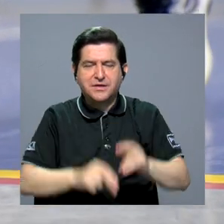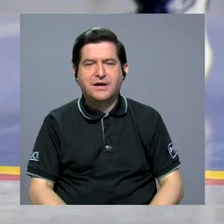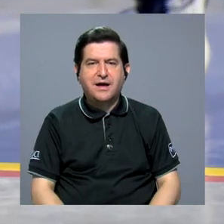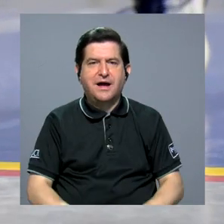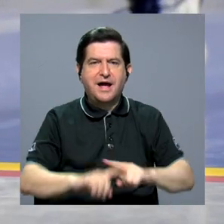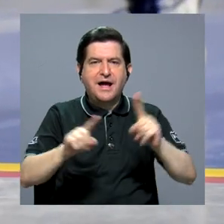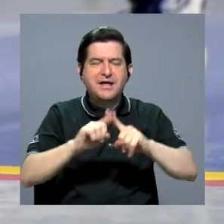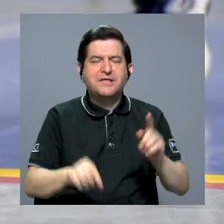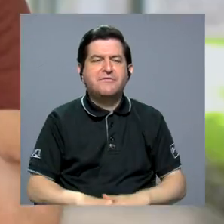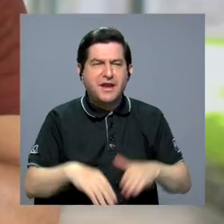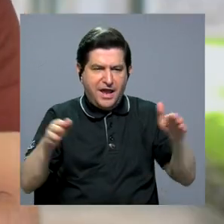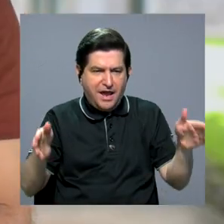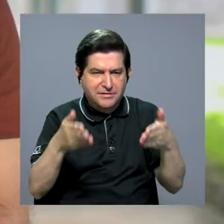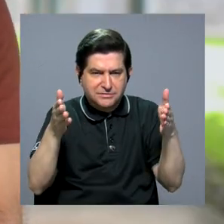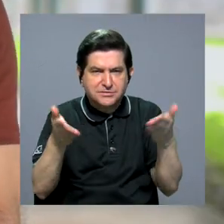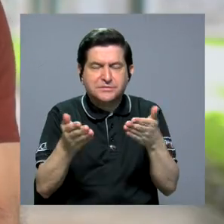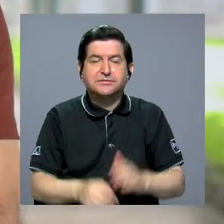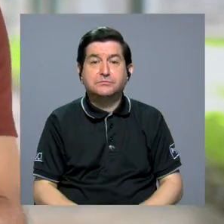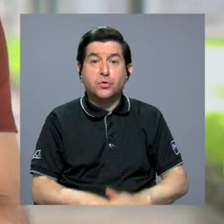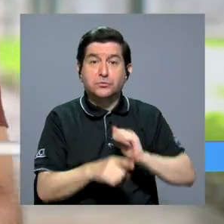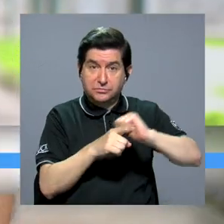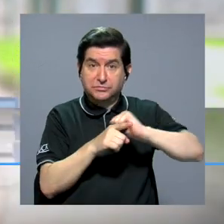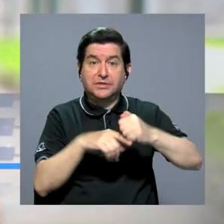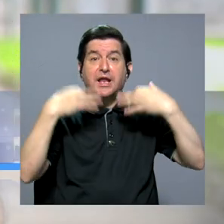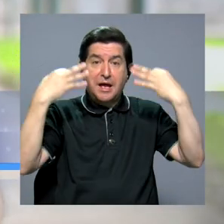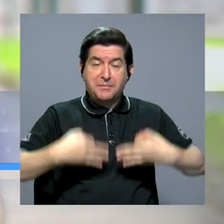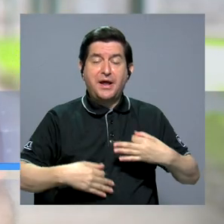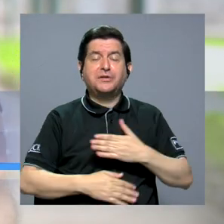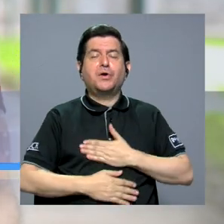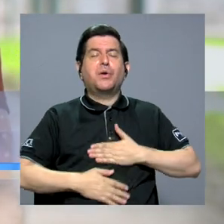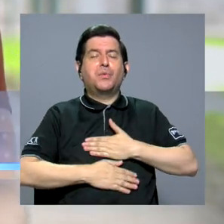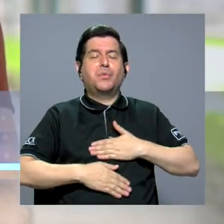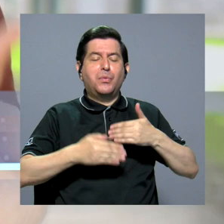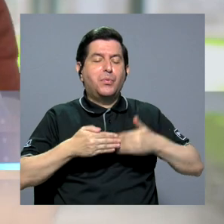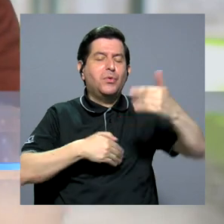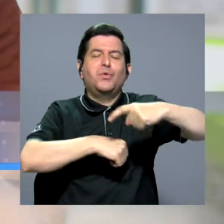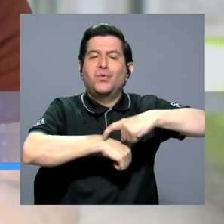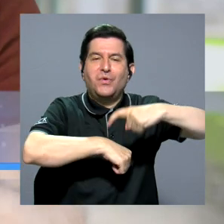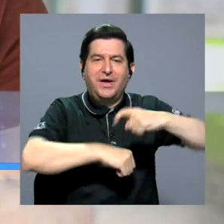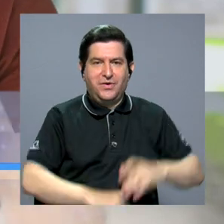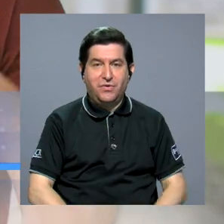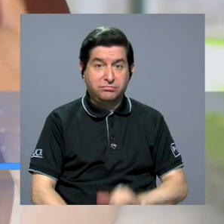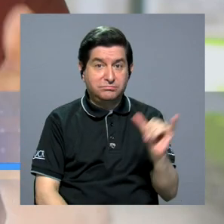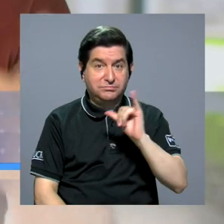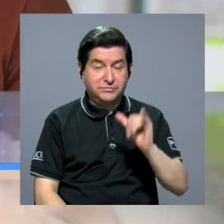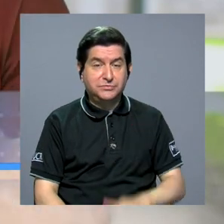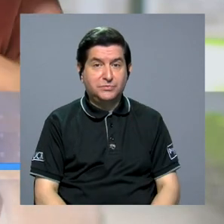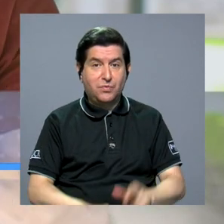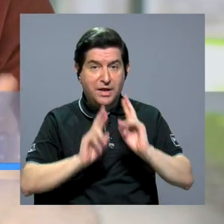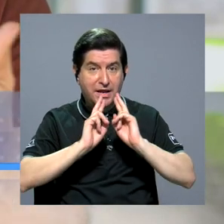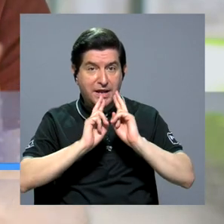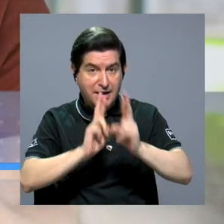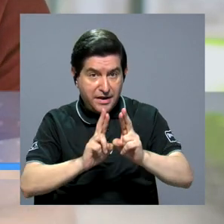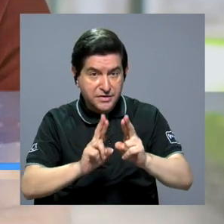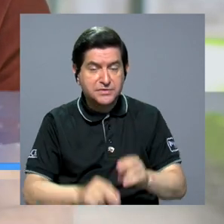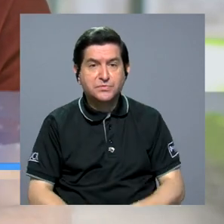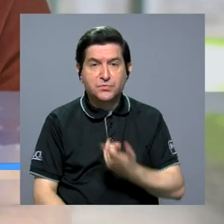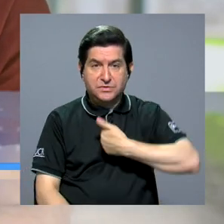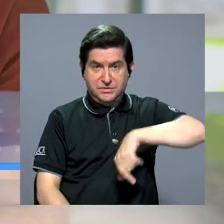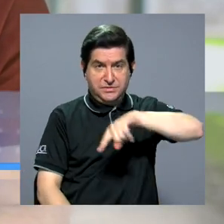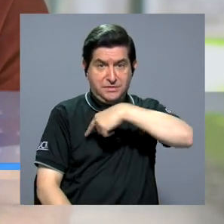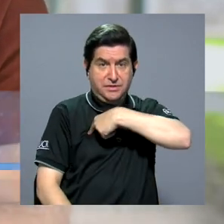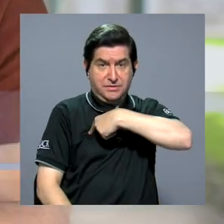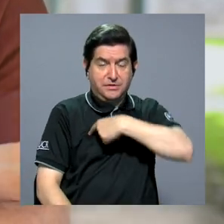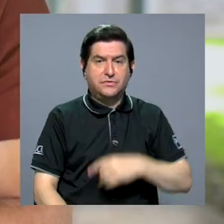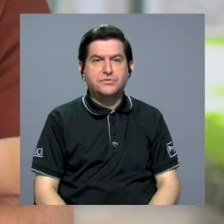estímulos que son agradables. El mismo ejercicio se vuelve agradable con el paso del tiempo y además respondemos de manera más